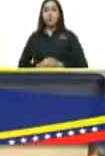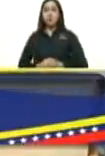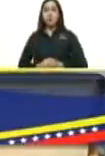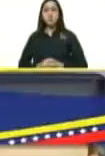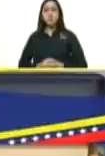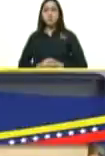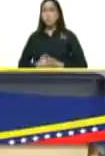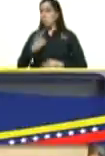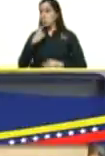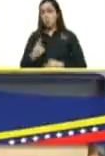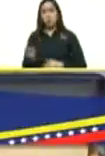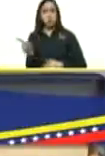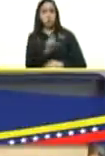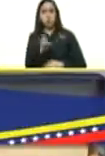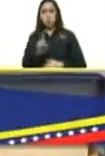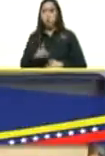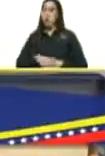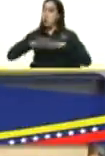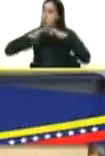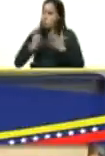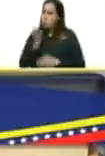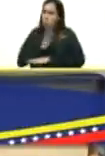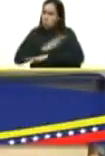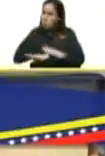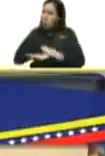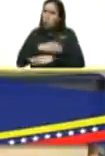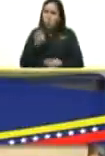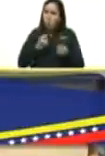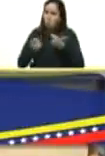no le decimos a nadie en el mundo como comportarse